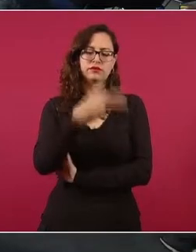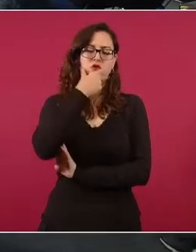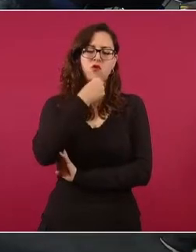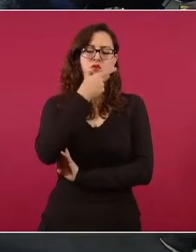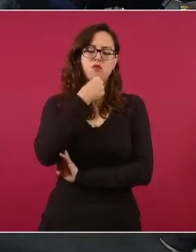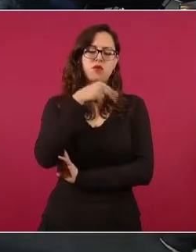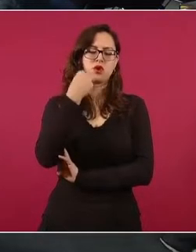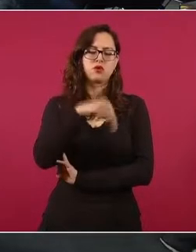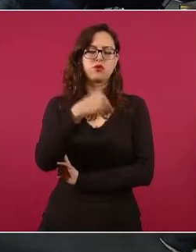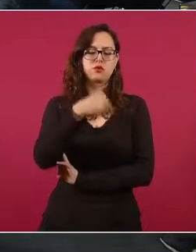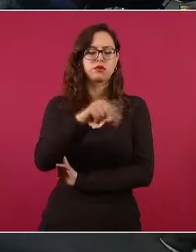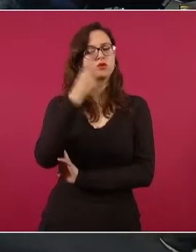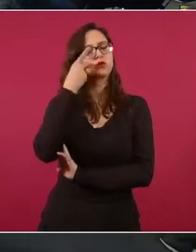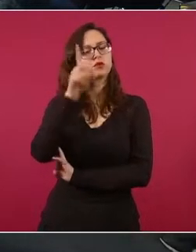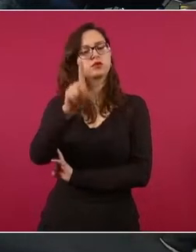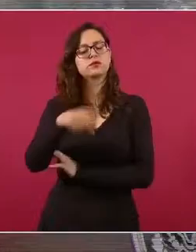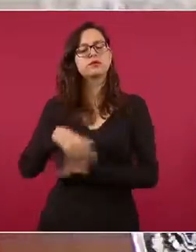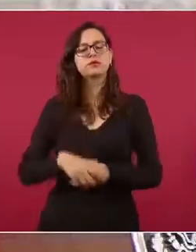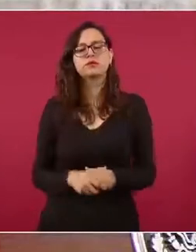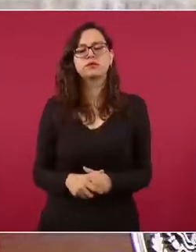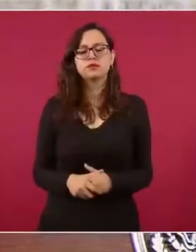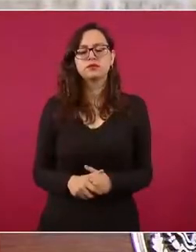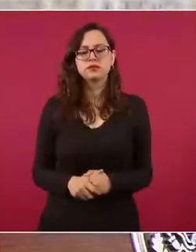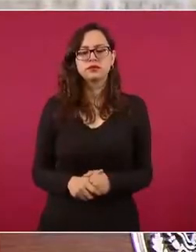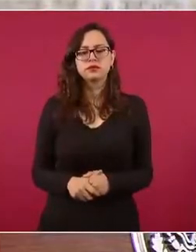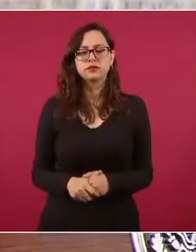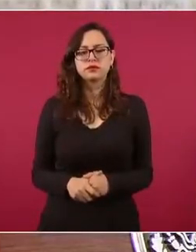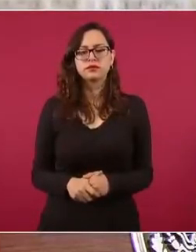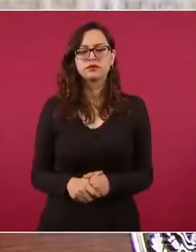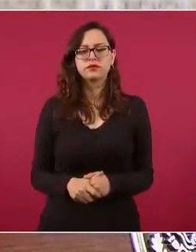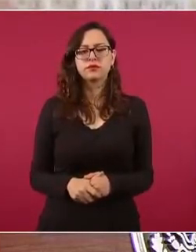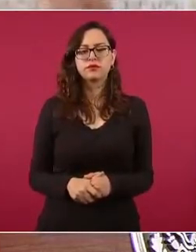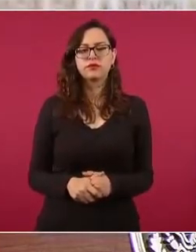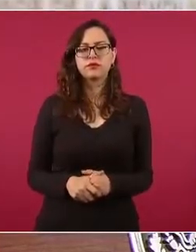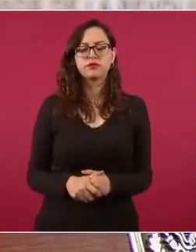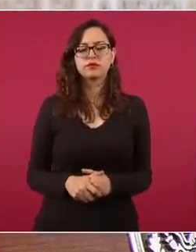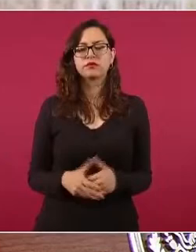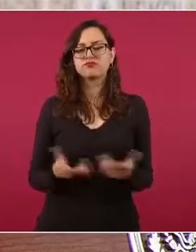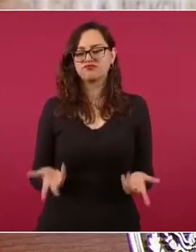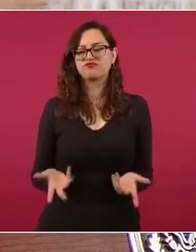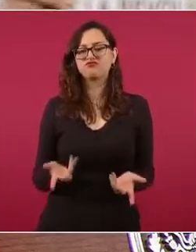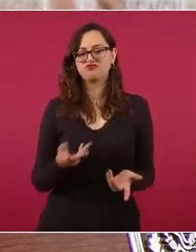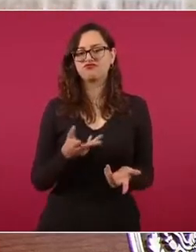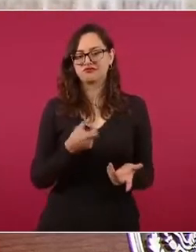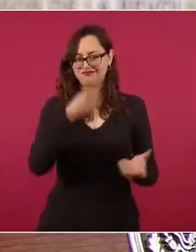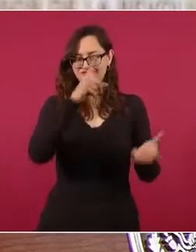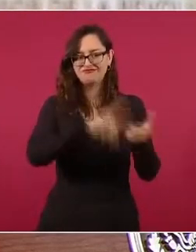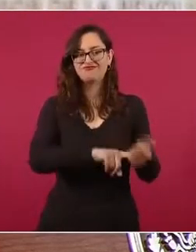ayudan el fraude,